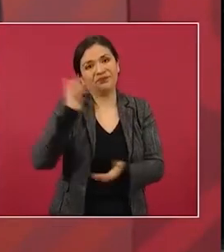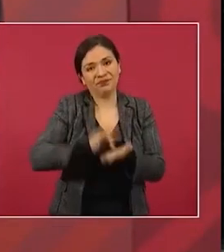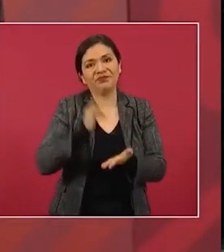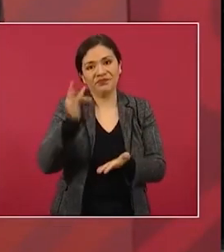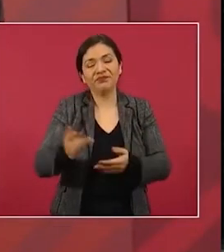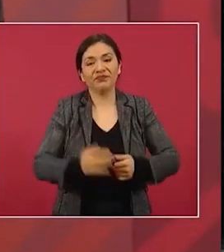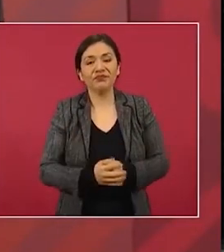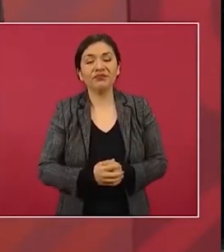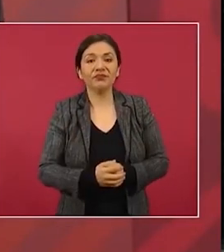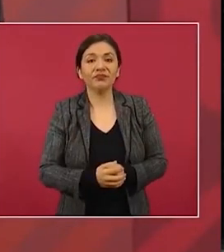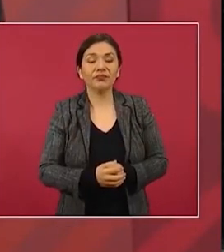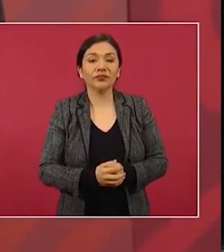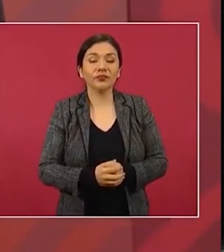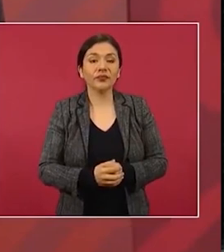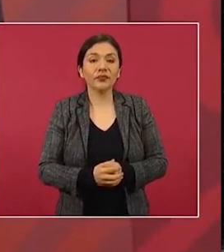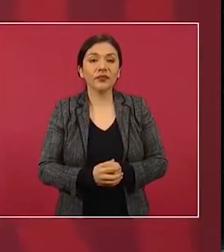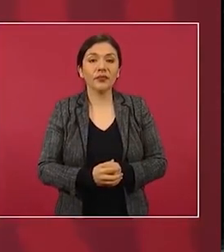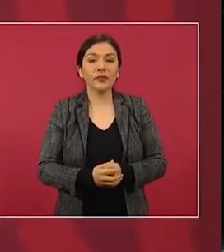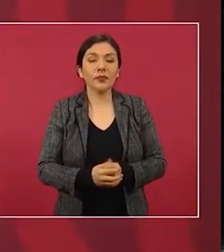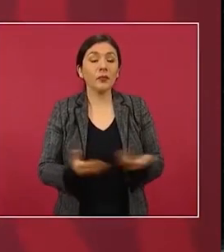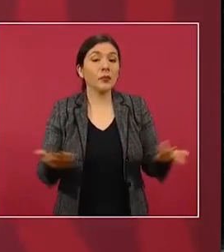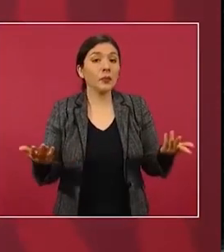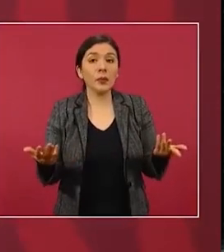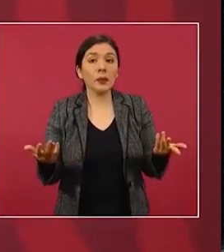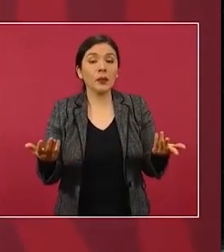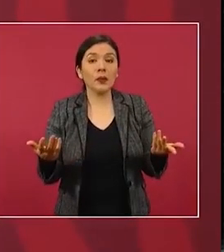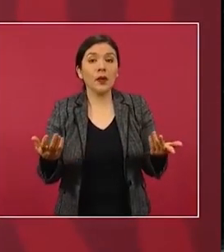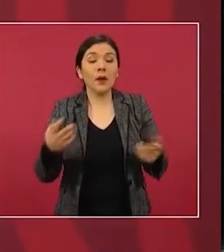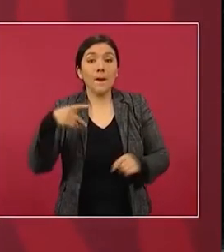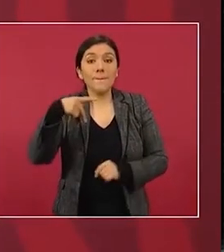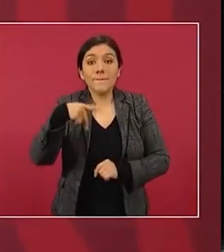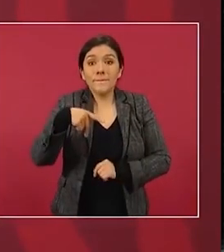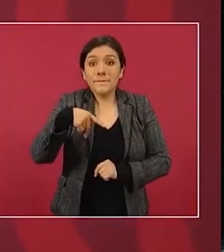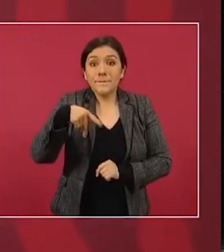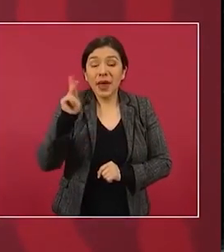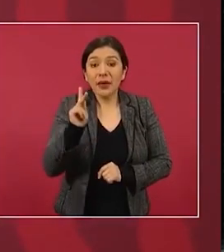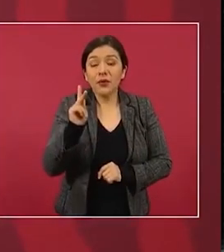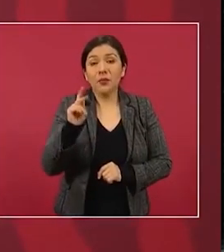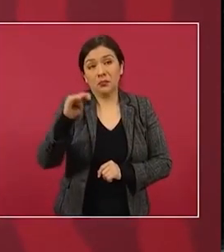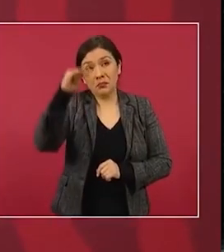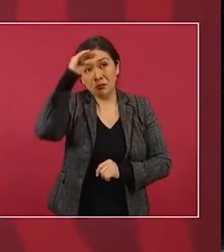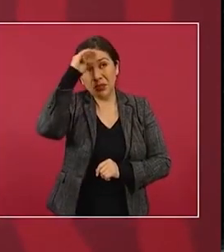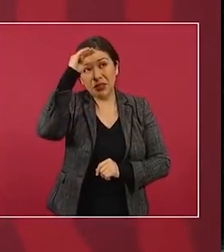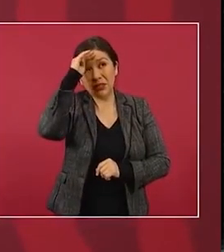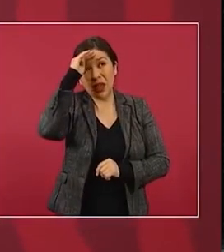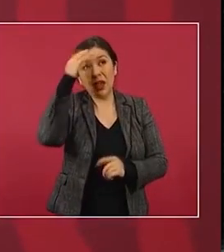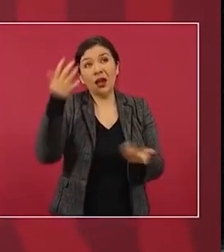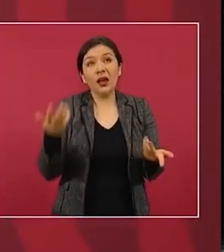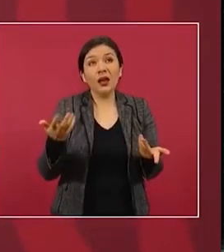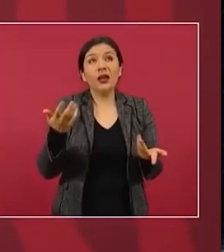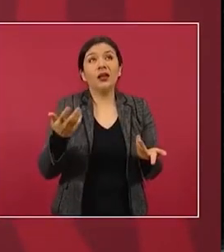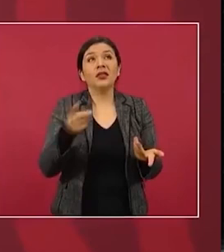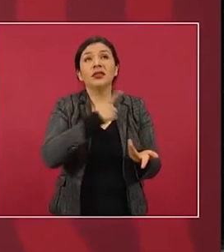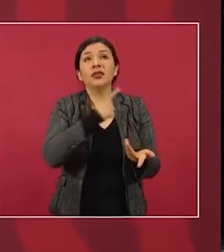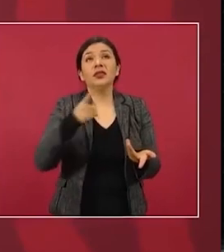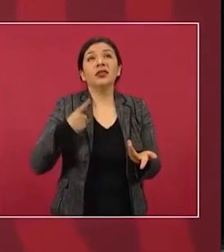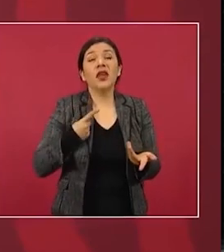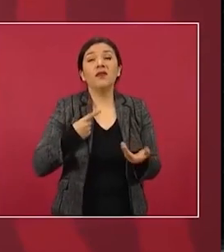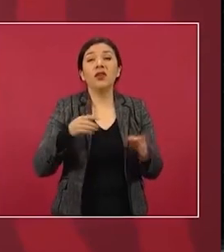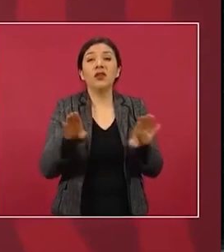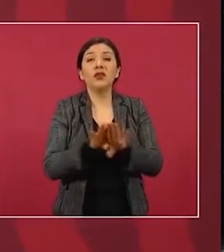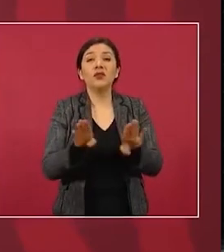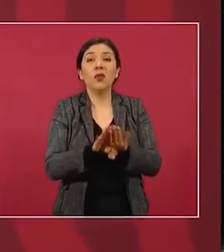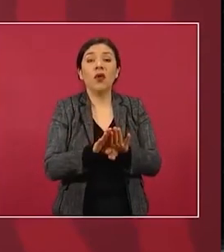Pero no hay que sectarizarlos,